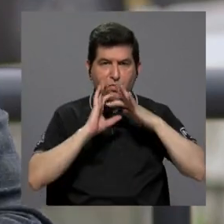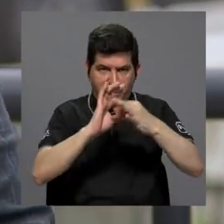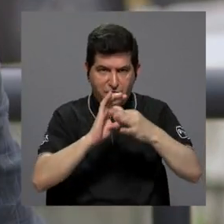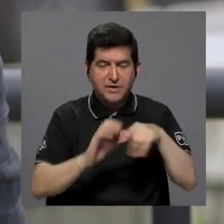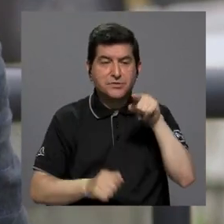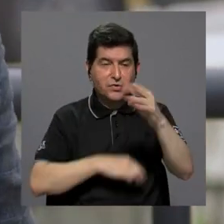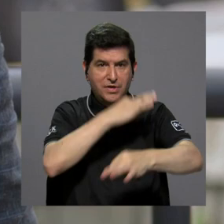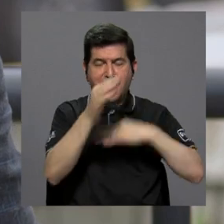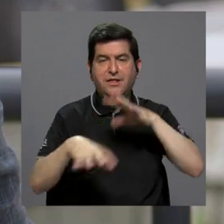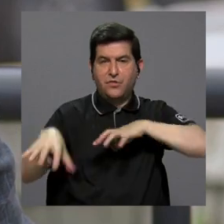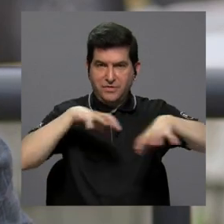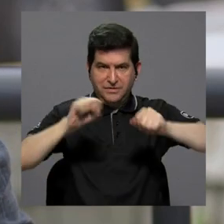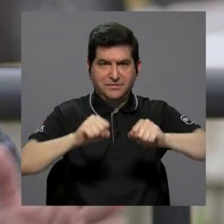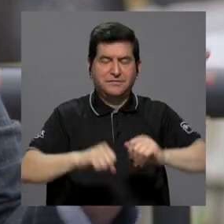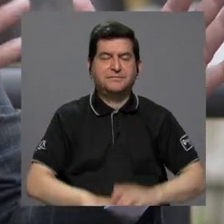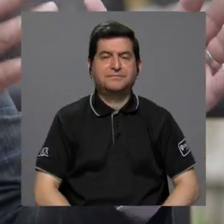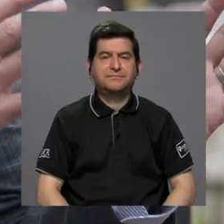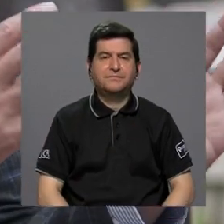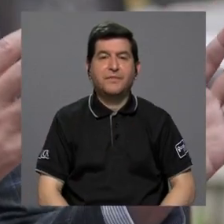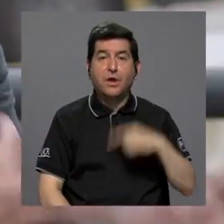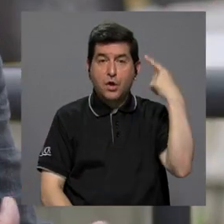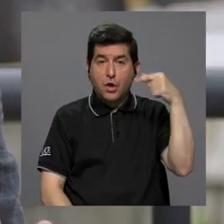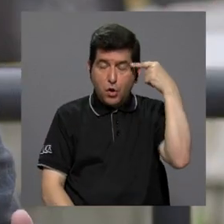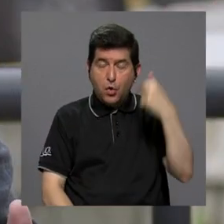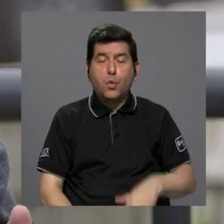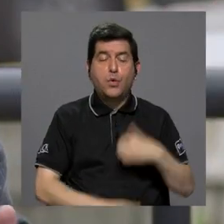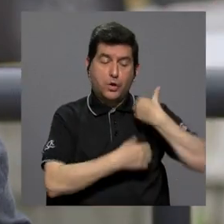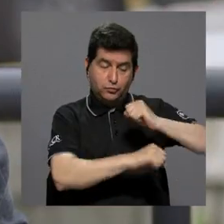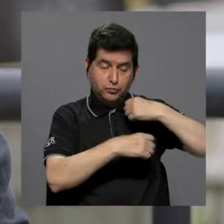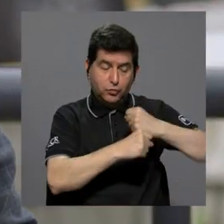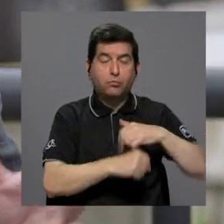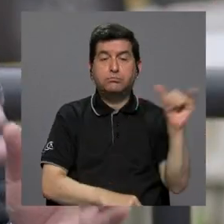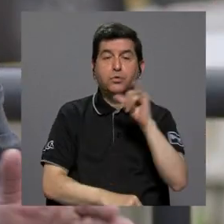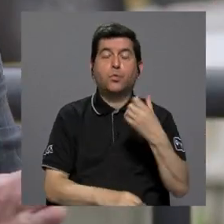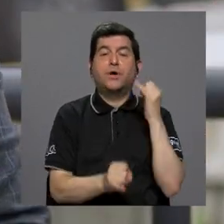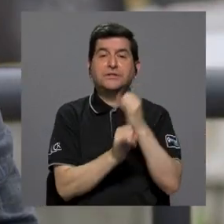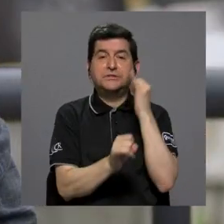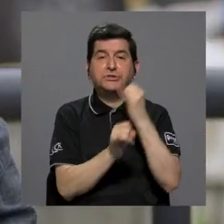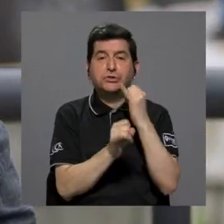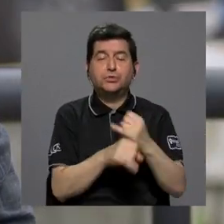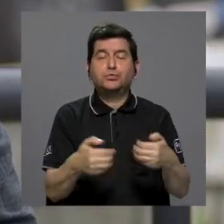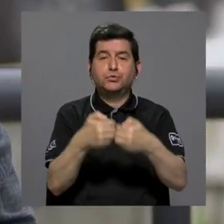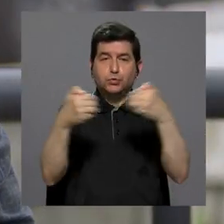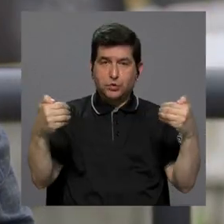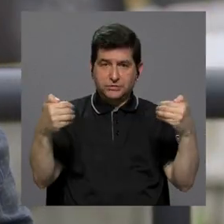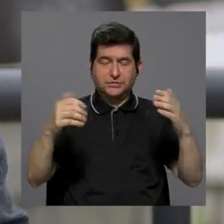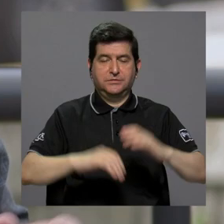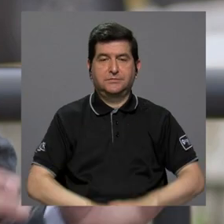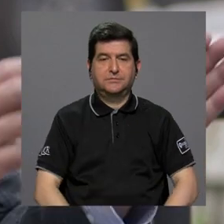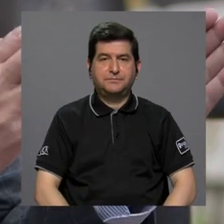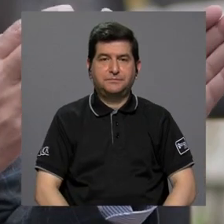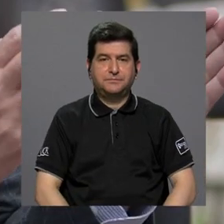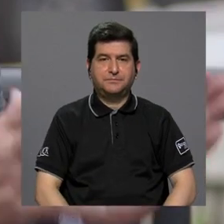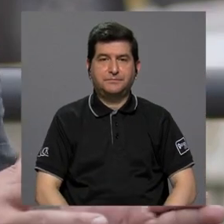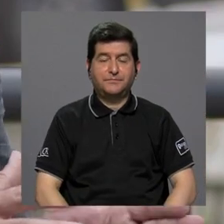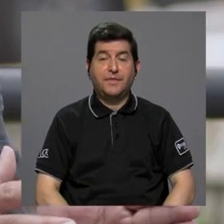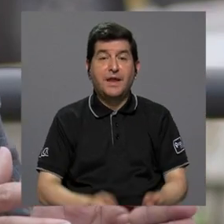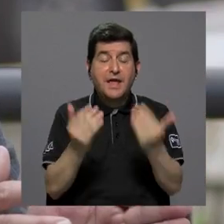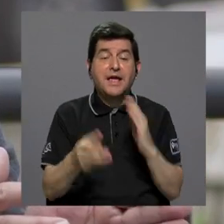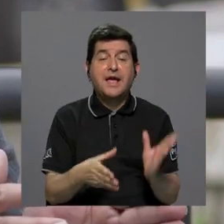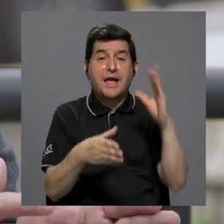que ver con este tipo de actividades, los gobiernos locales y también las instituciones autónomas. Y